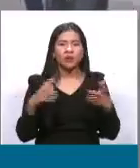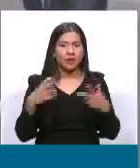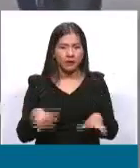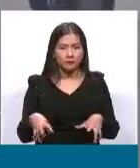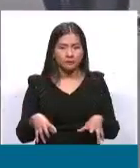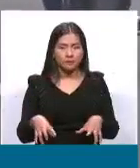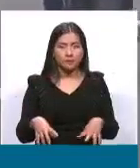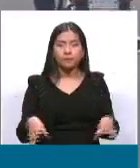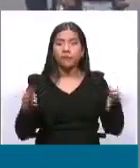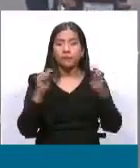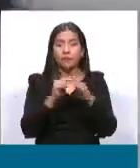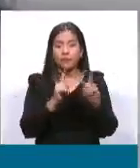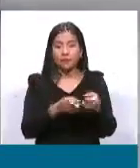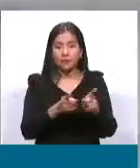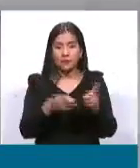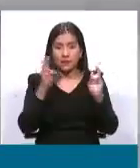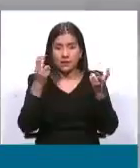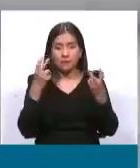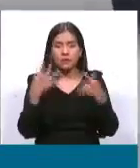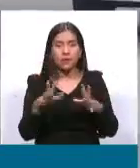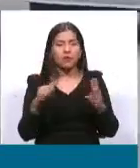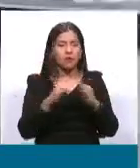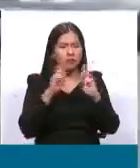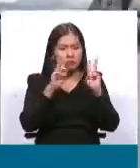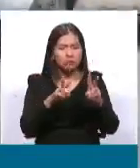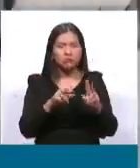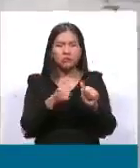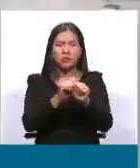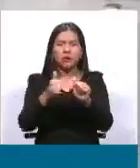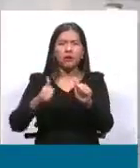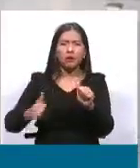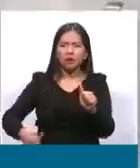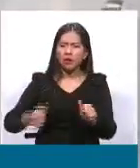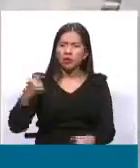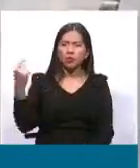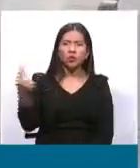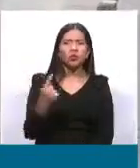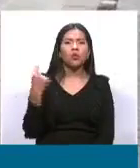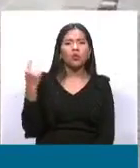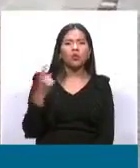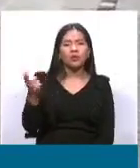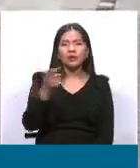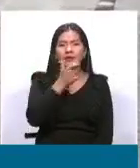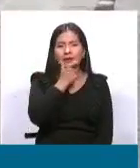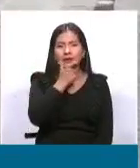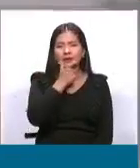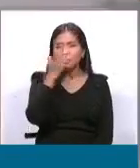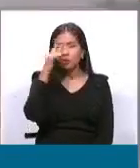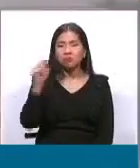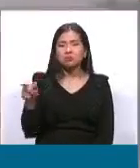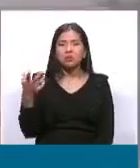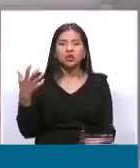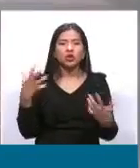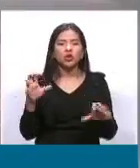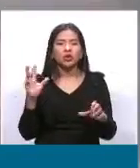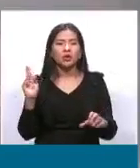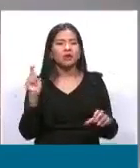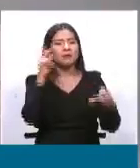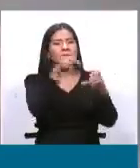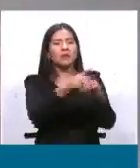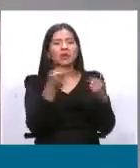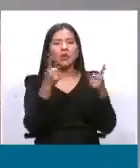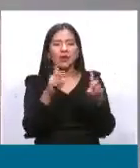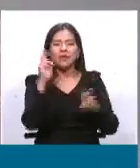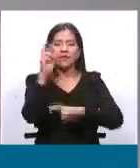vincula con lo aislado que se vio Luis Fernando Camacho cuando se negó a asistir a la inauguración de la Feria Expo